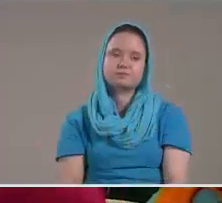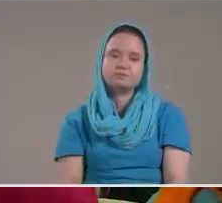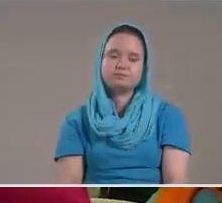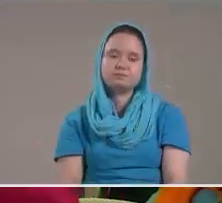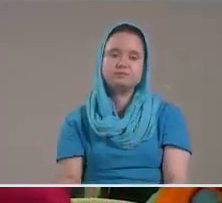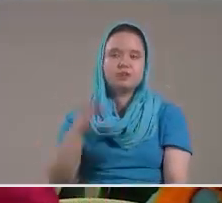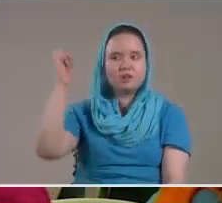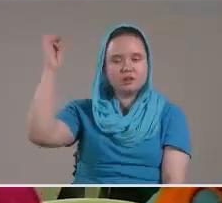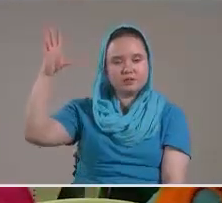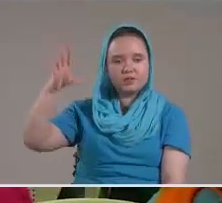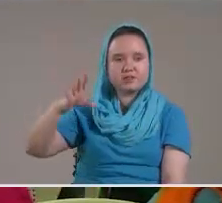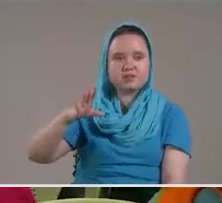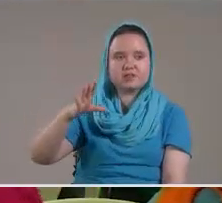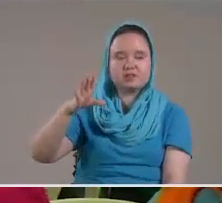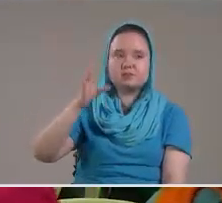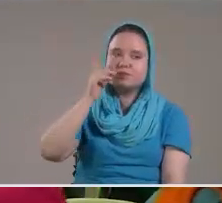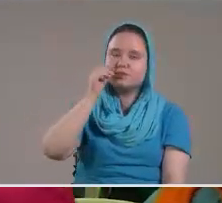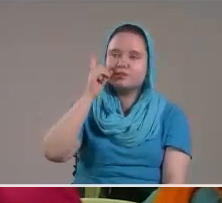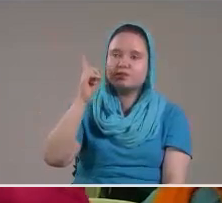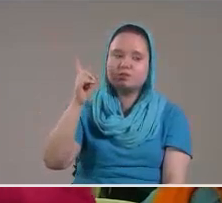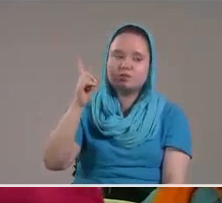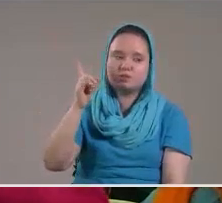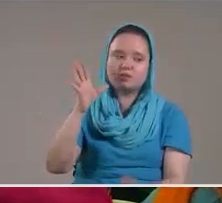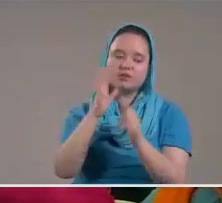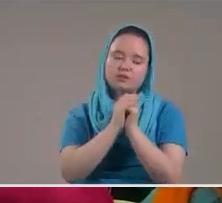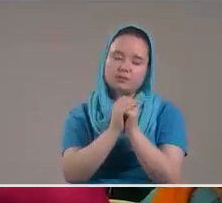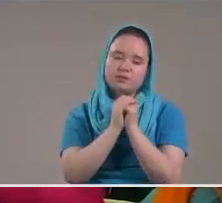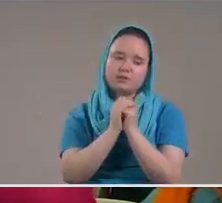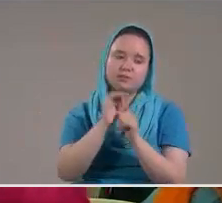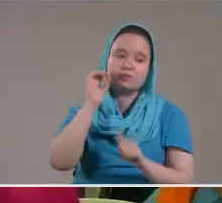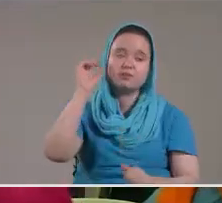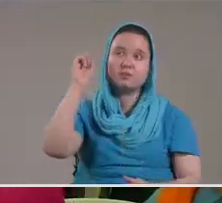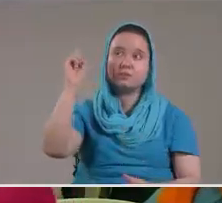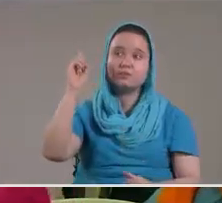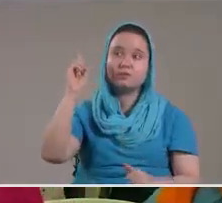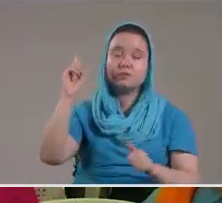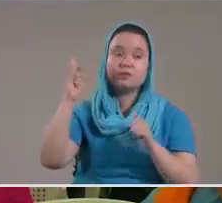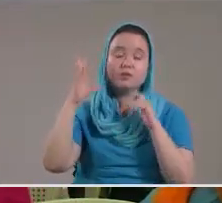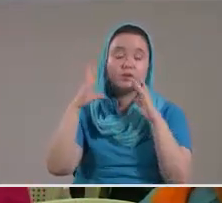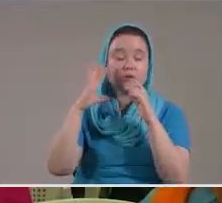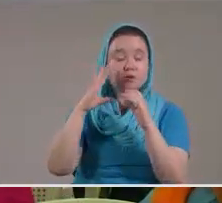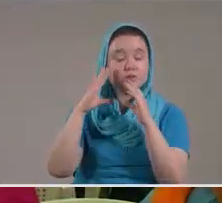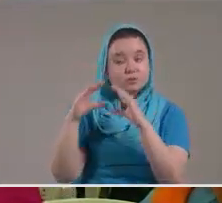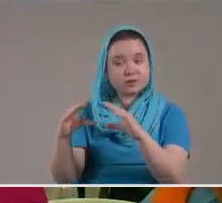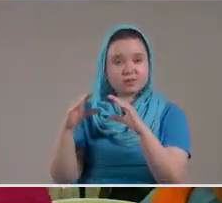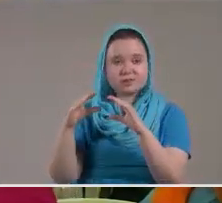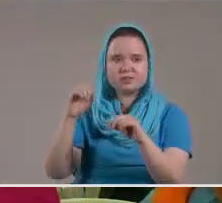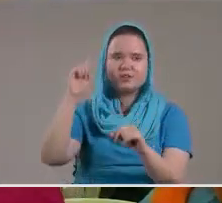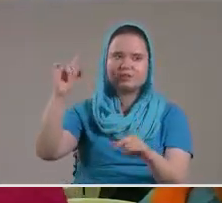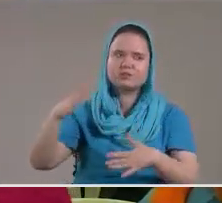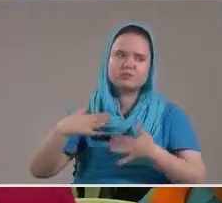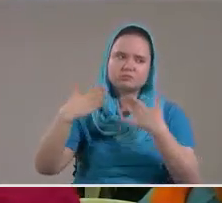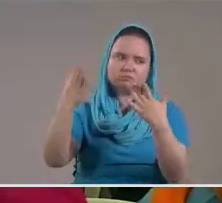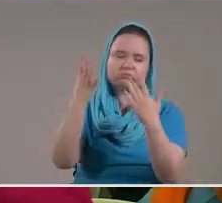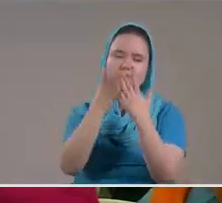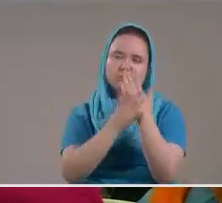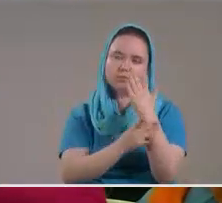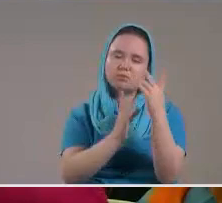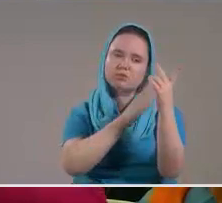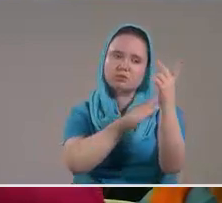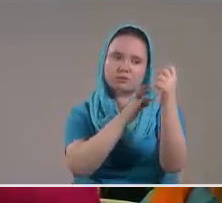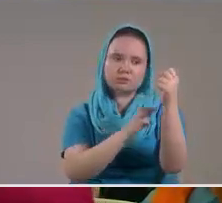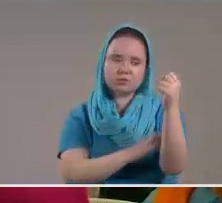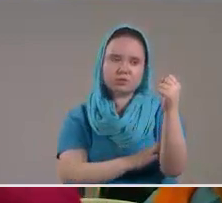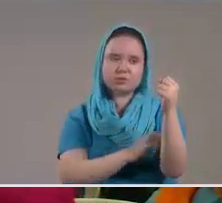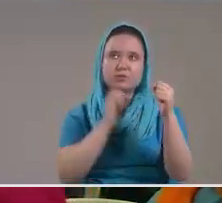Los bendecimos Señor Te pedimos Que los arropes Que extiendas Tu mano Poderosa Señor